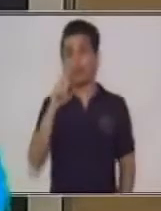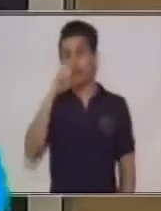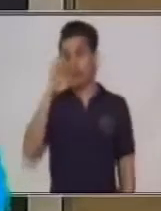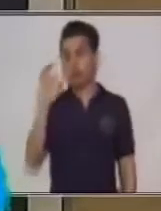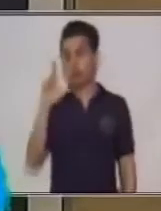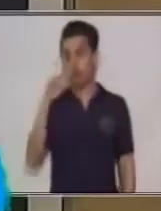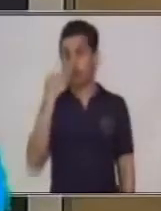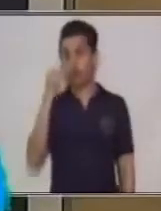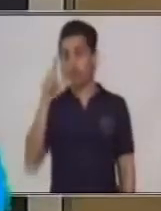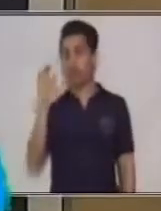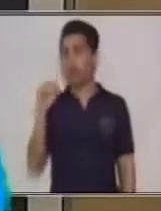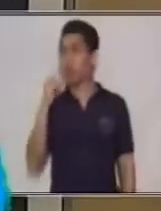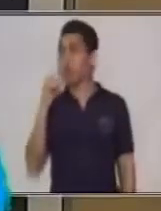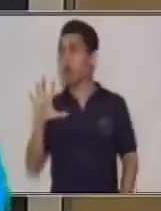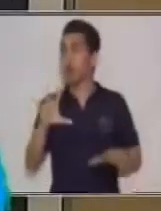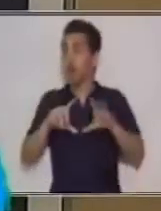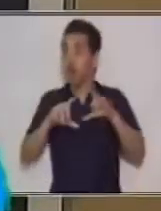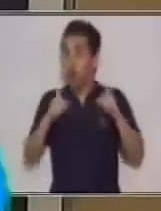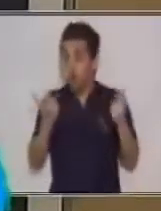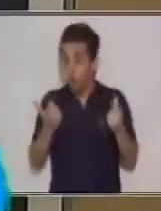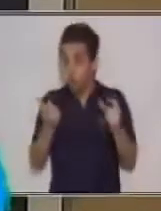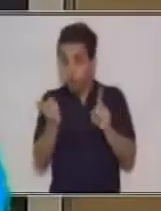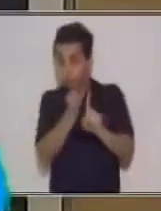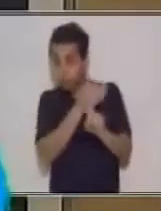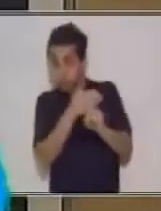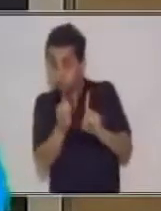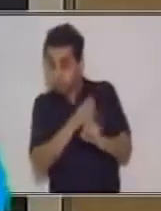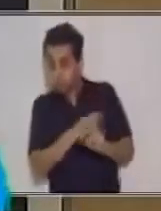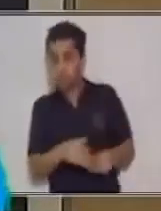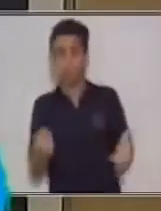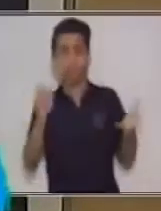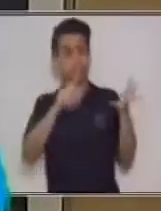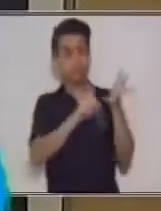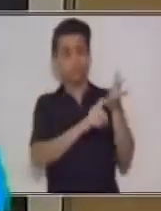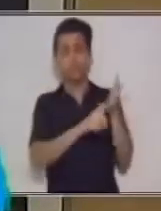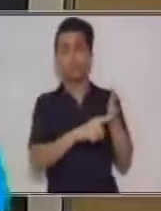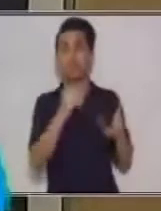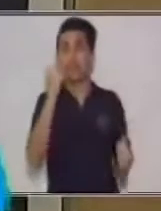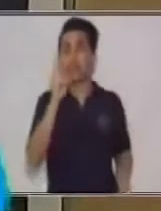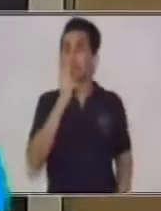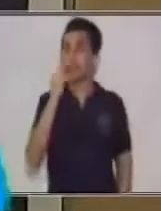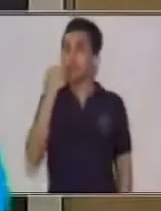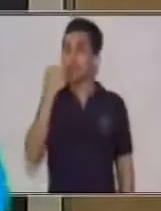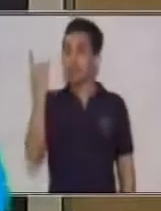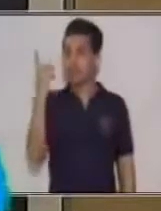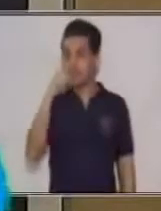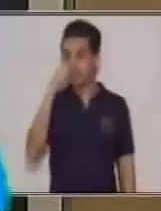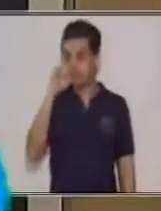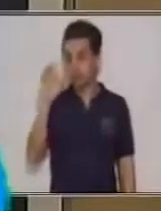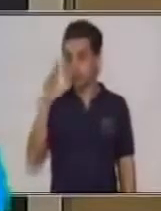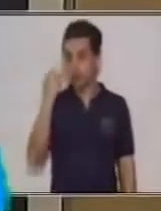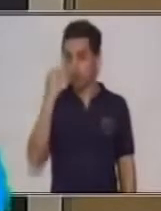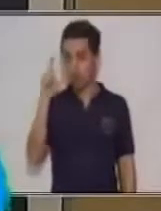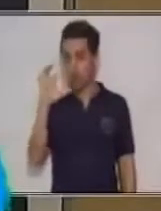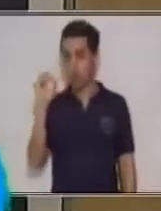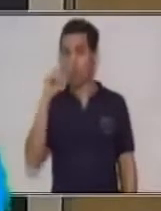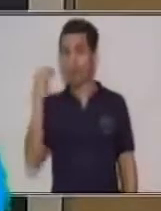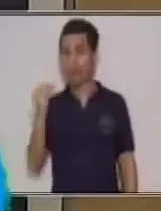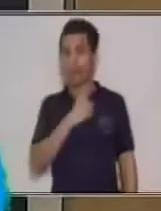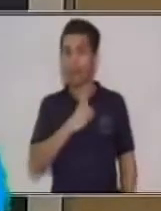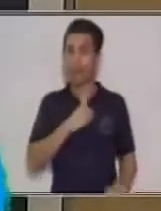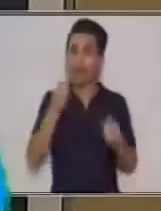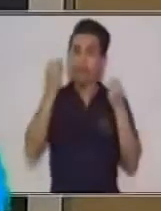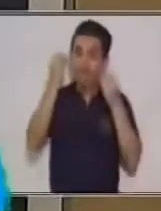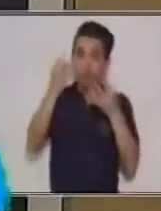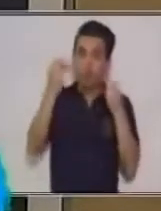de aceptar ciertas posturas. Histórico, ya que la finalidad es informar por dar a conocer eventos ocurridos a